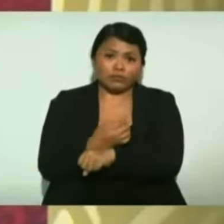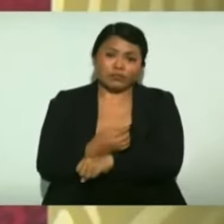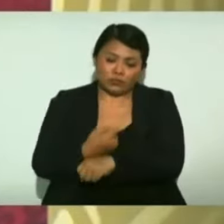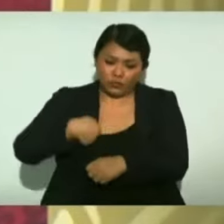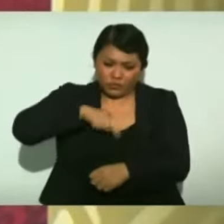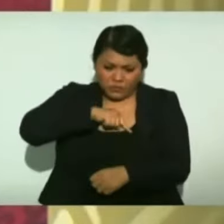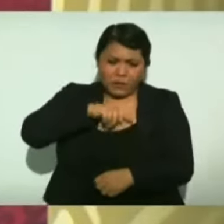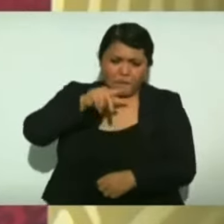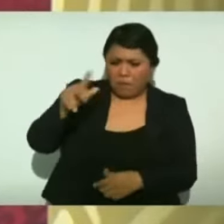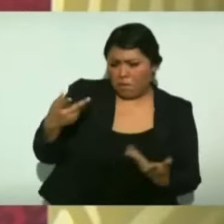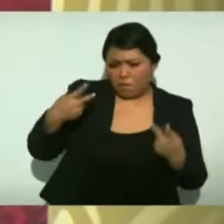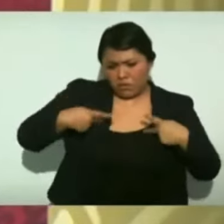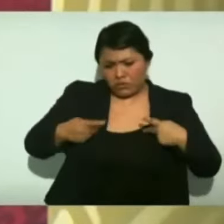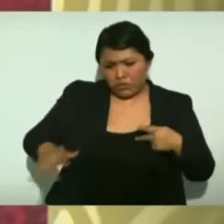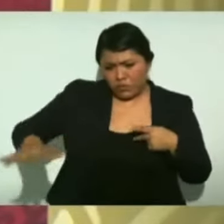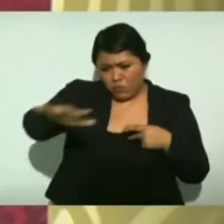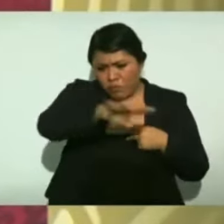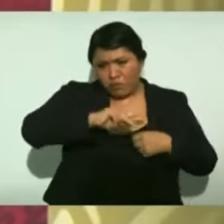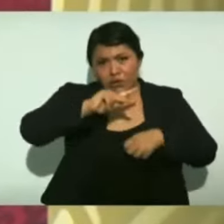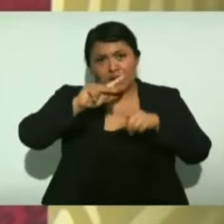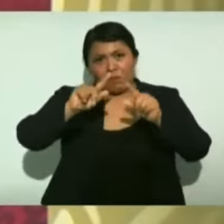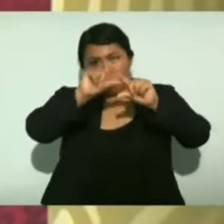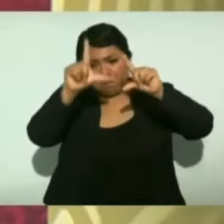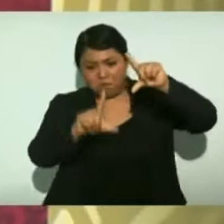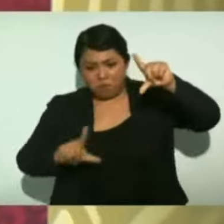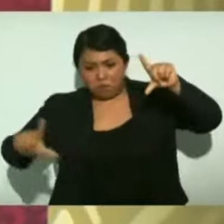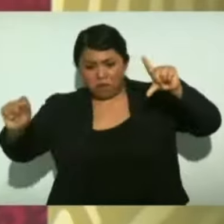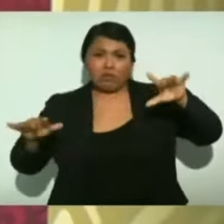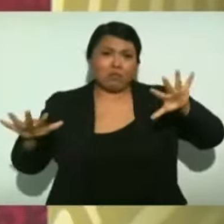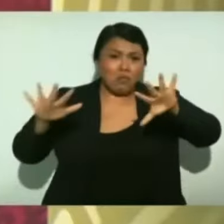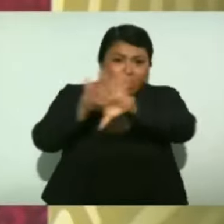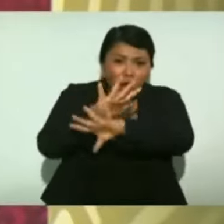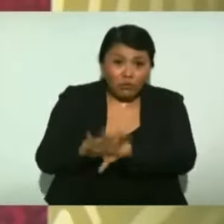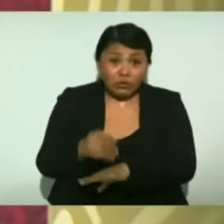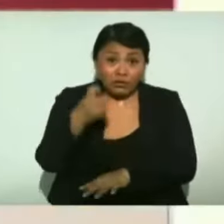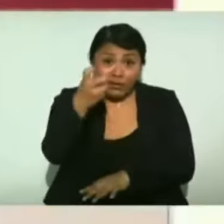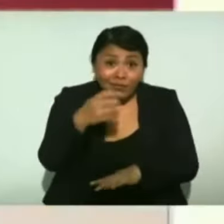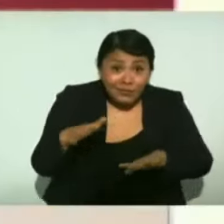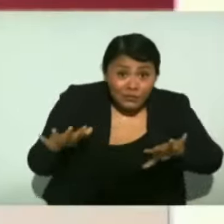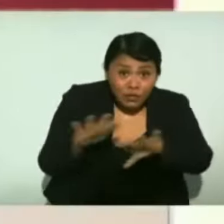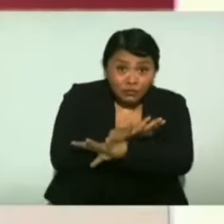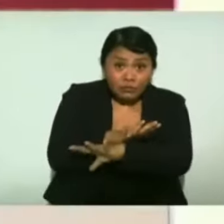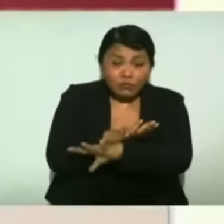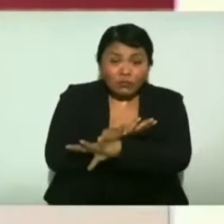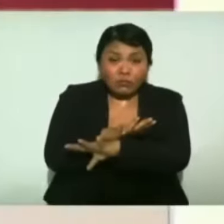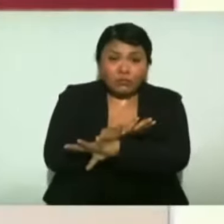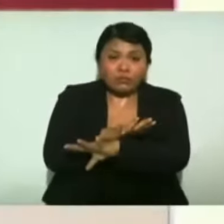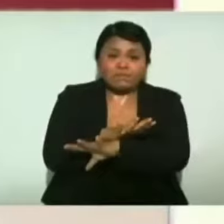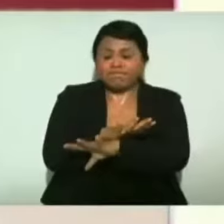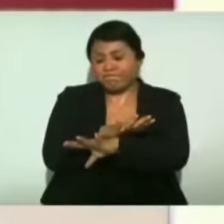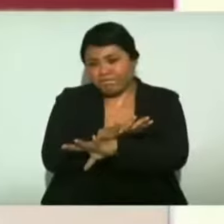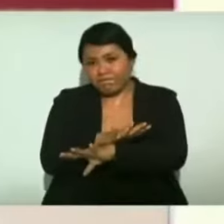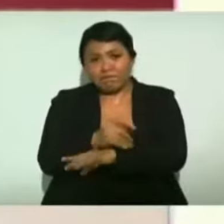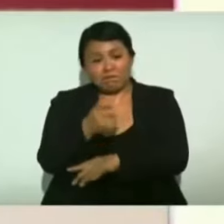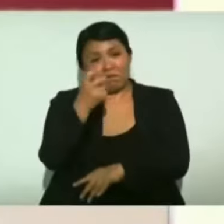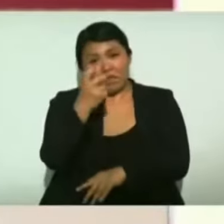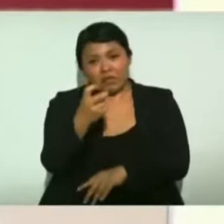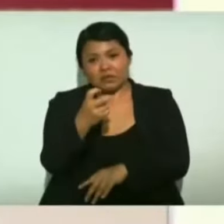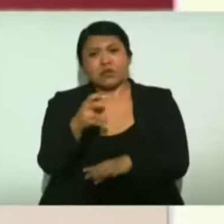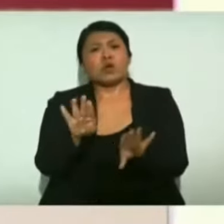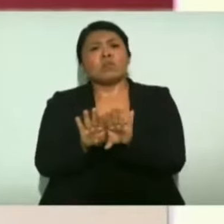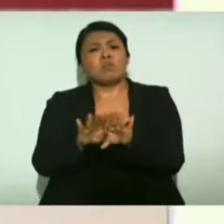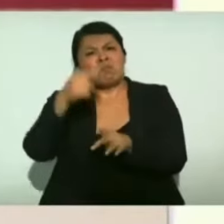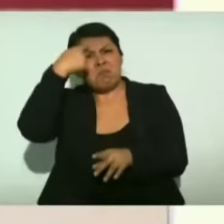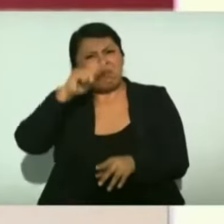país. Y siempre esas transformaciones son pensando en el